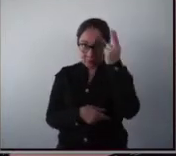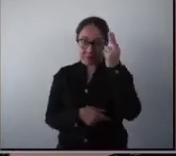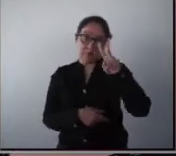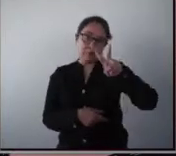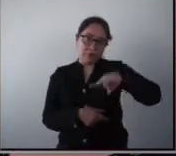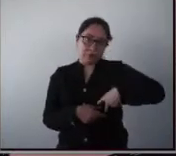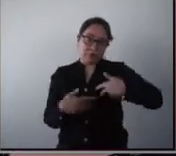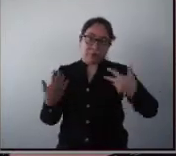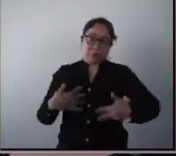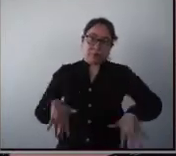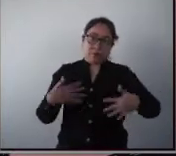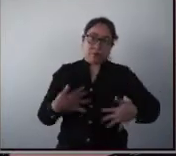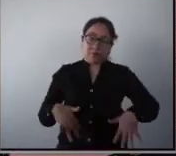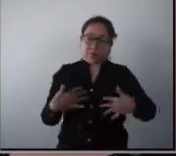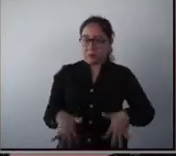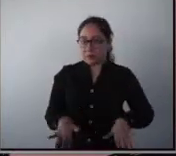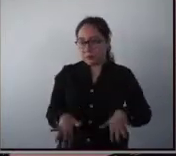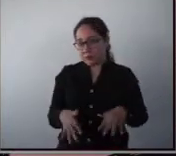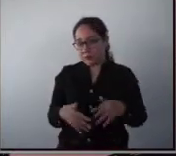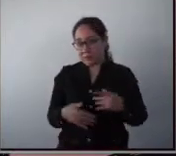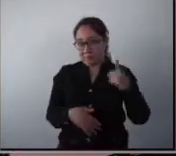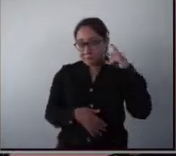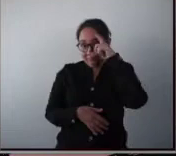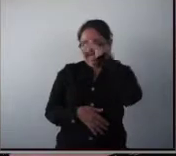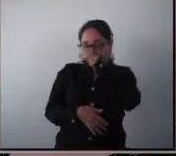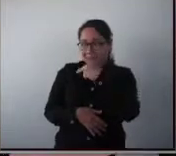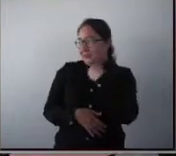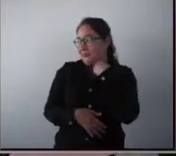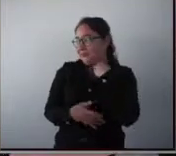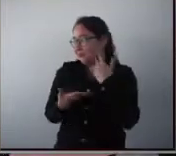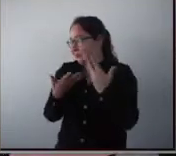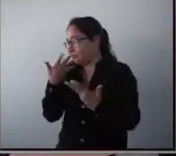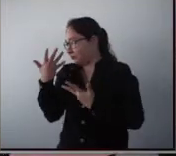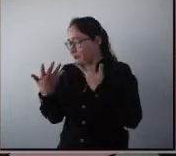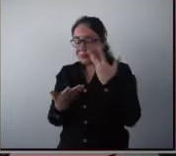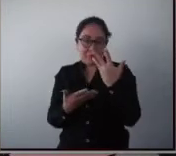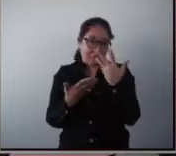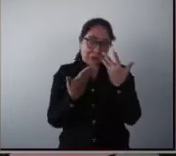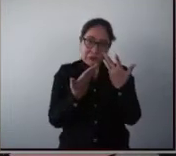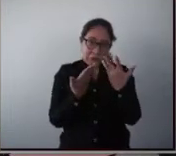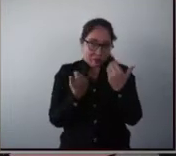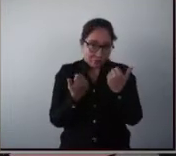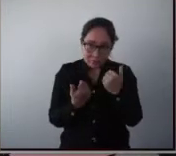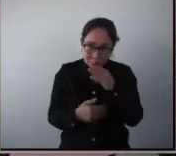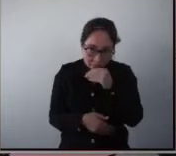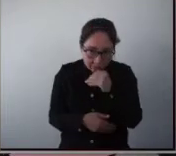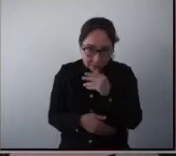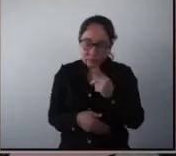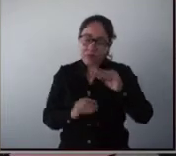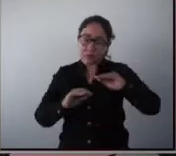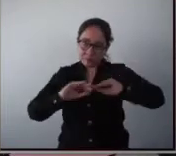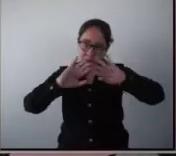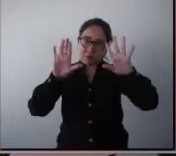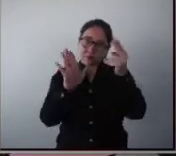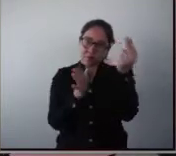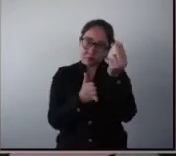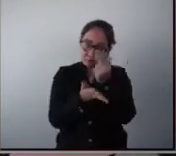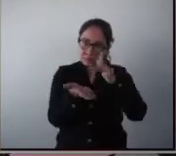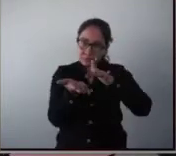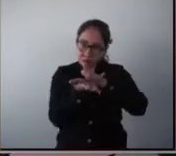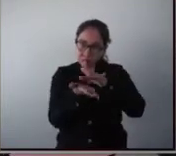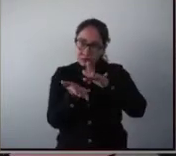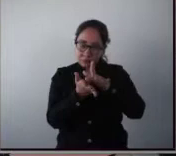es algo que es bien difícil de conseguir. Entonces, claro, se necesita un apoyo de la